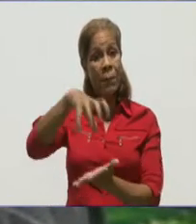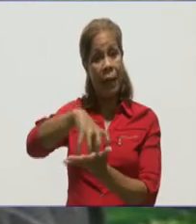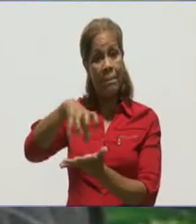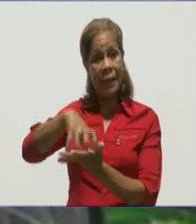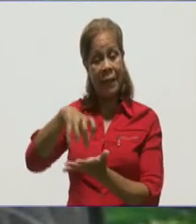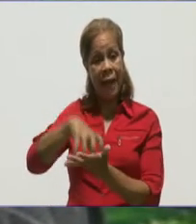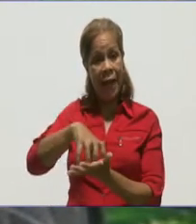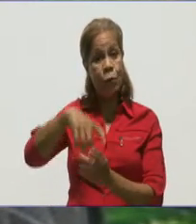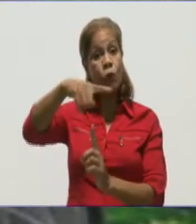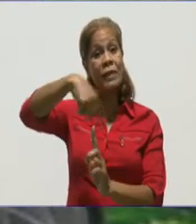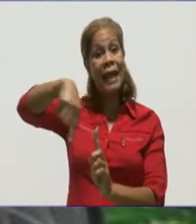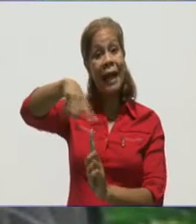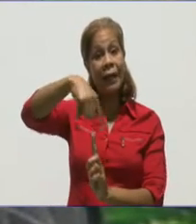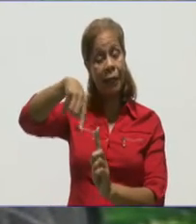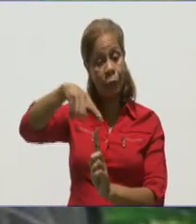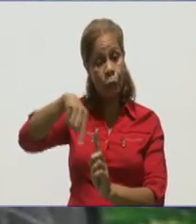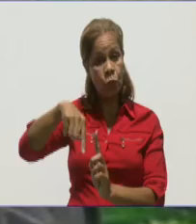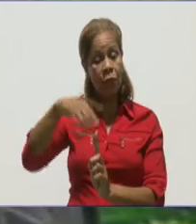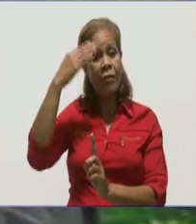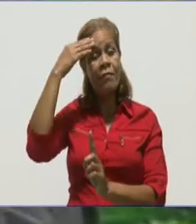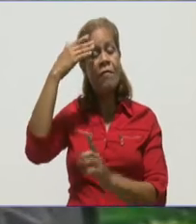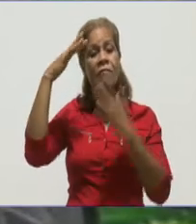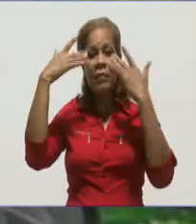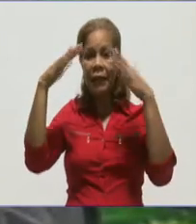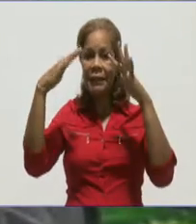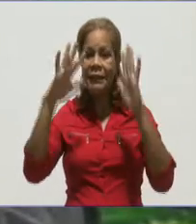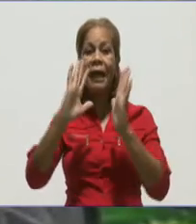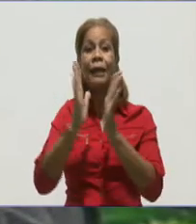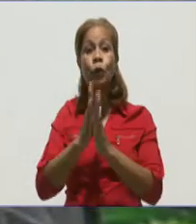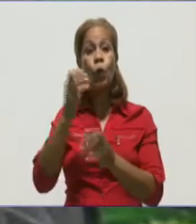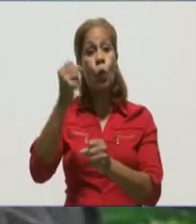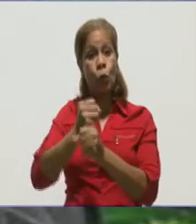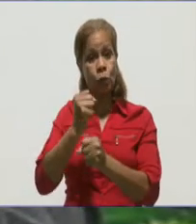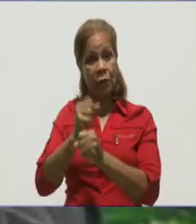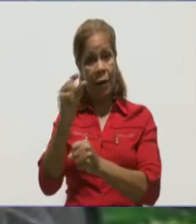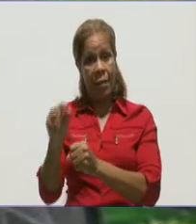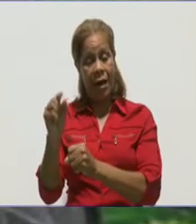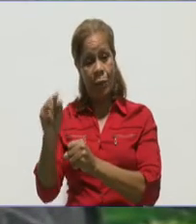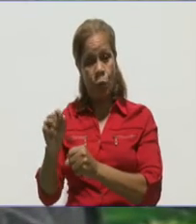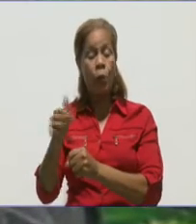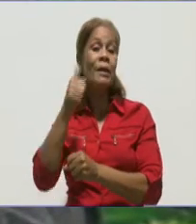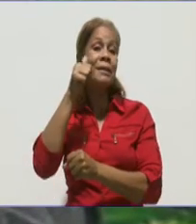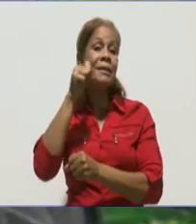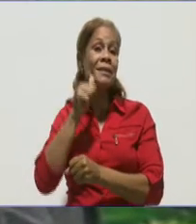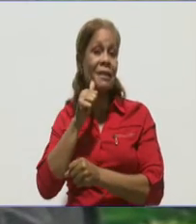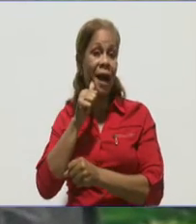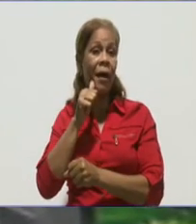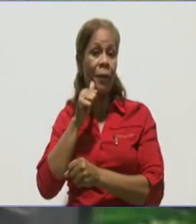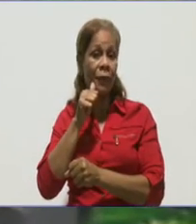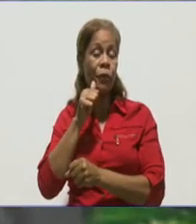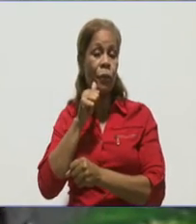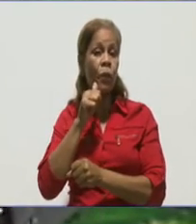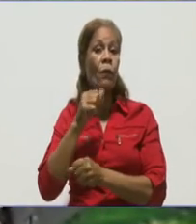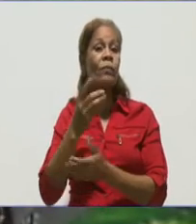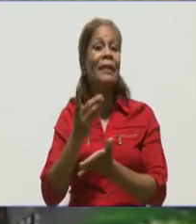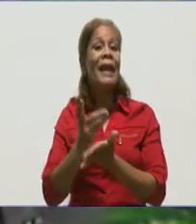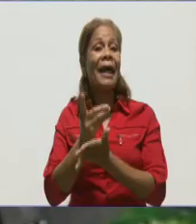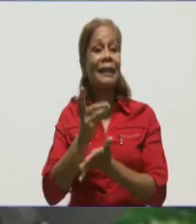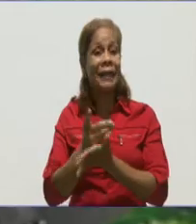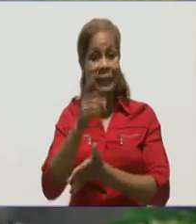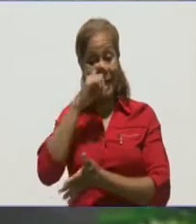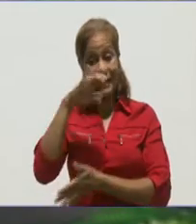felicitar a los trabajadores por el buen trato organización las ofertas del pasado sábado de parte de los padres que compran la dieta de los niños